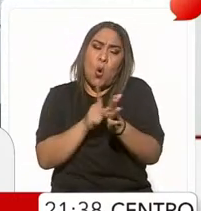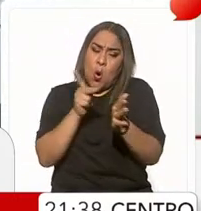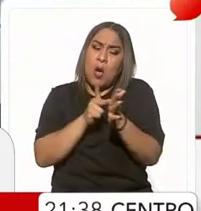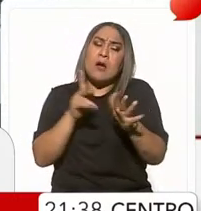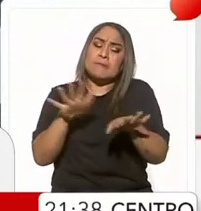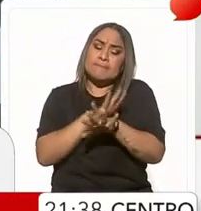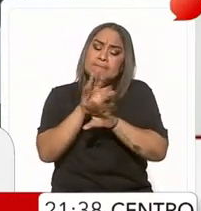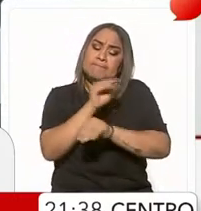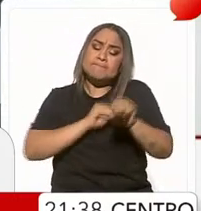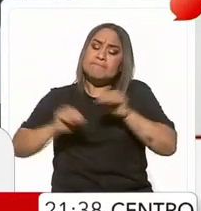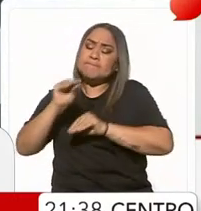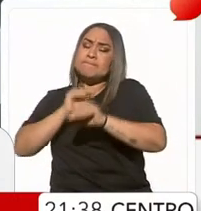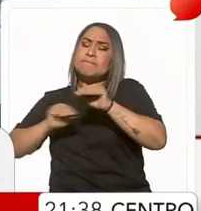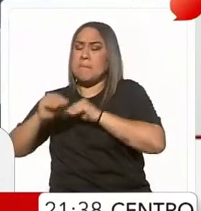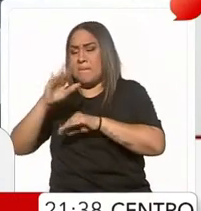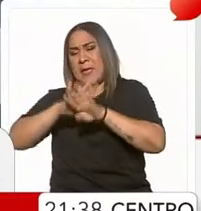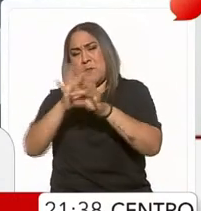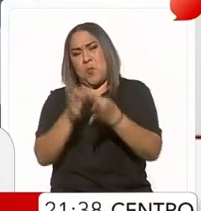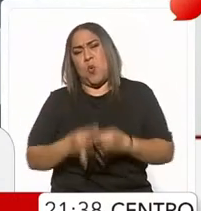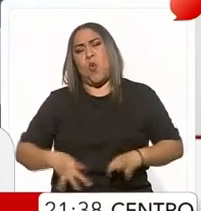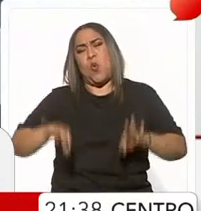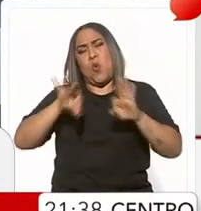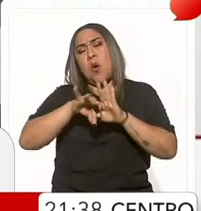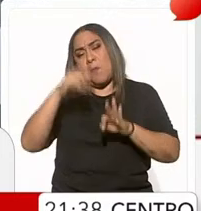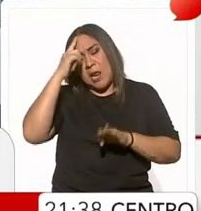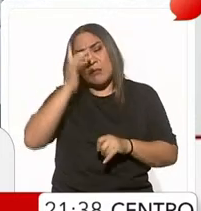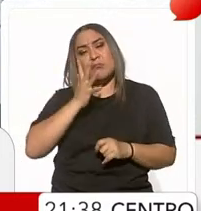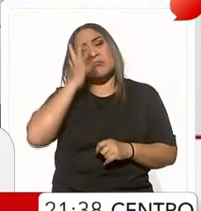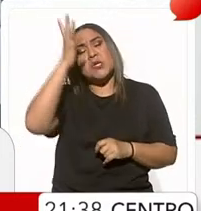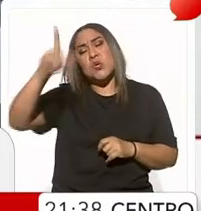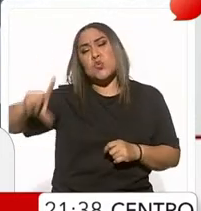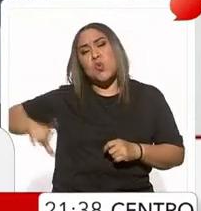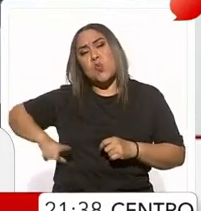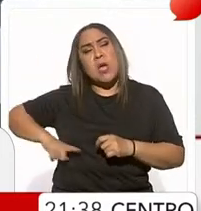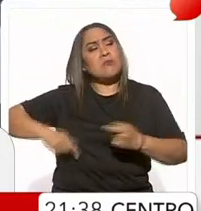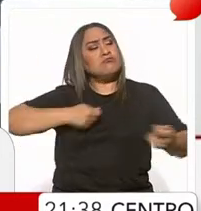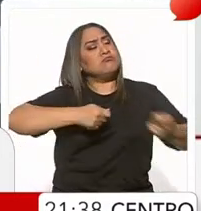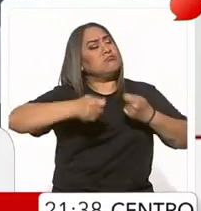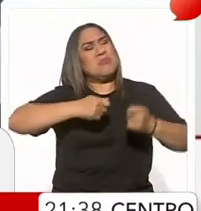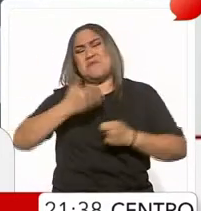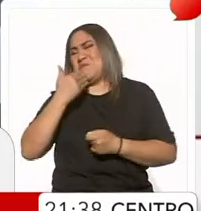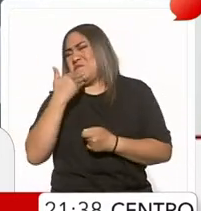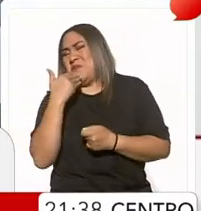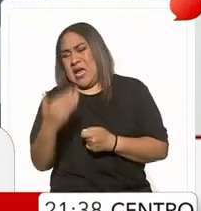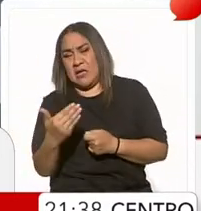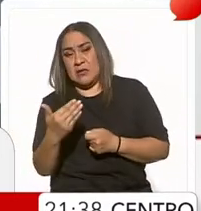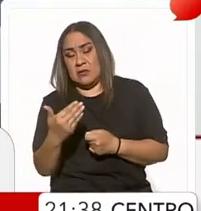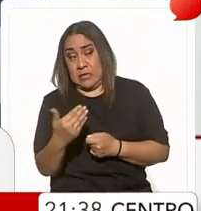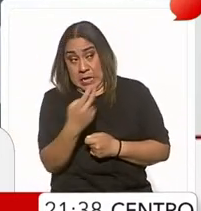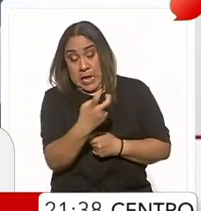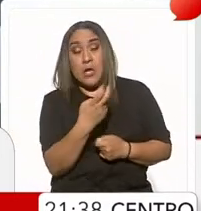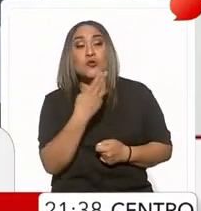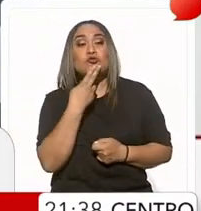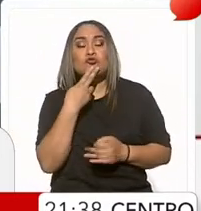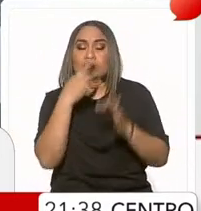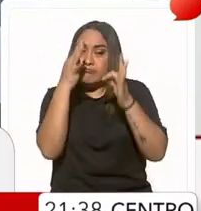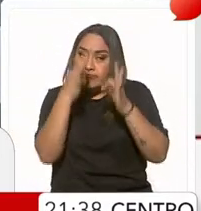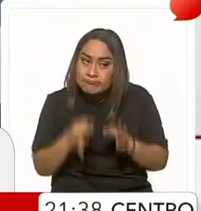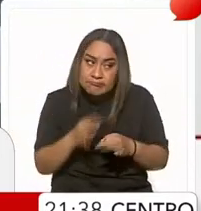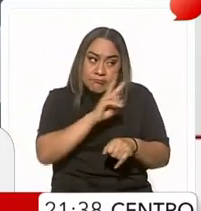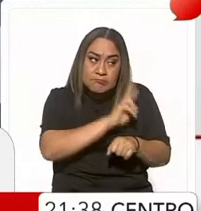para priorizar el desarrollo de un buen gobierno en la que el control interno sirva realmente